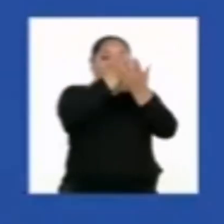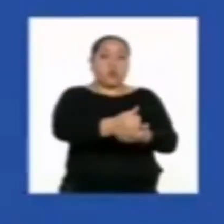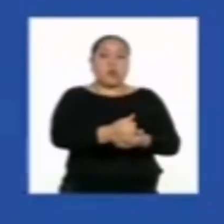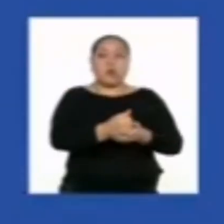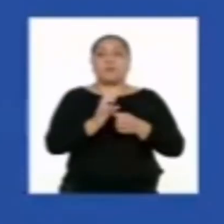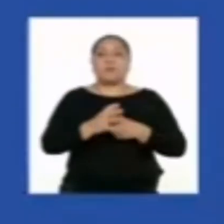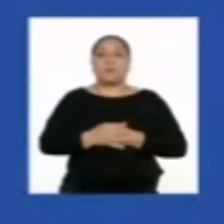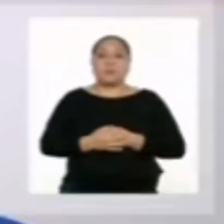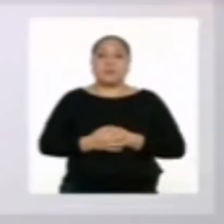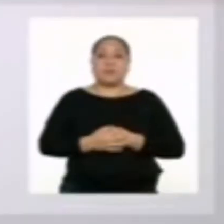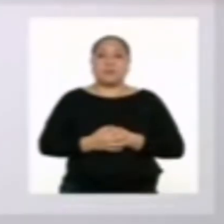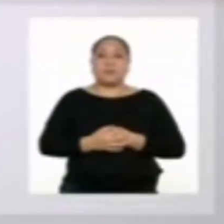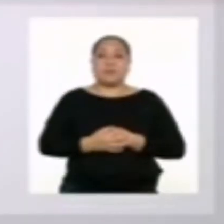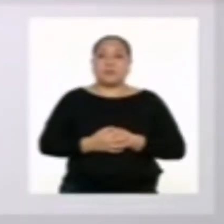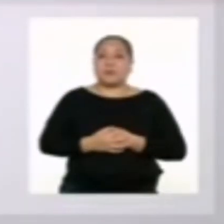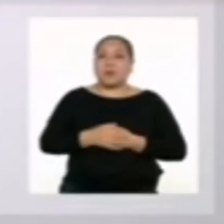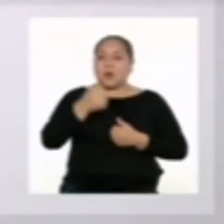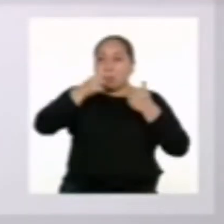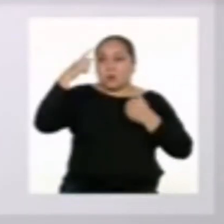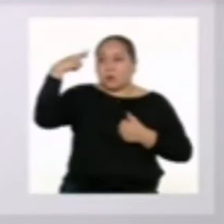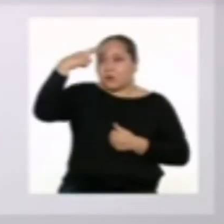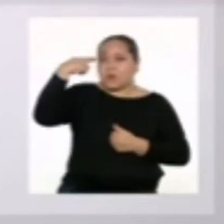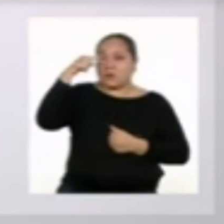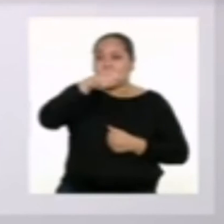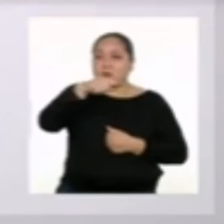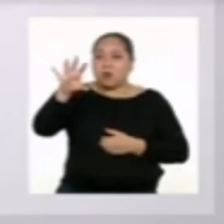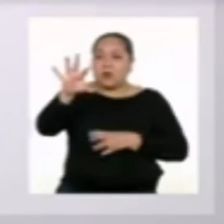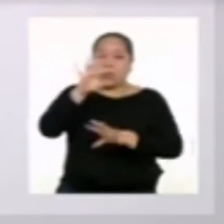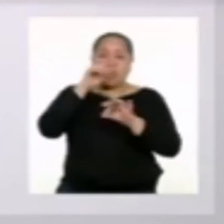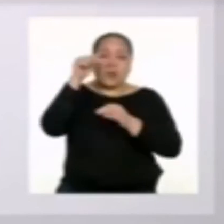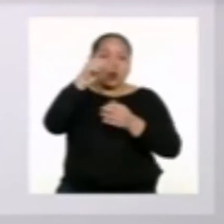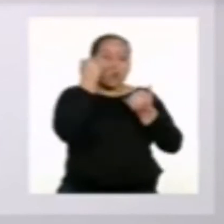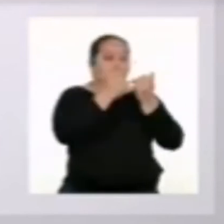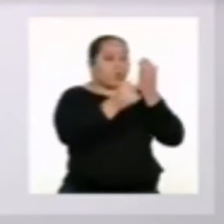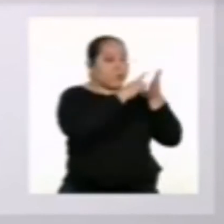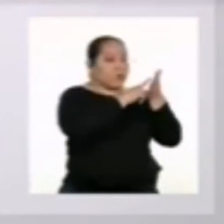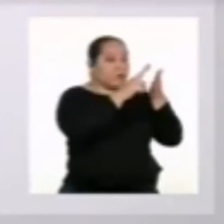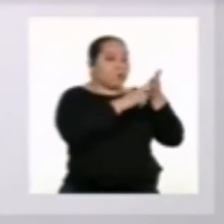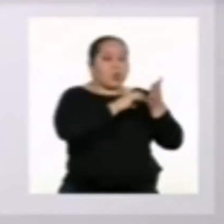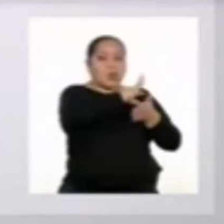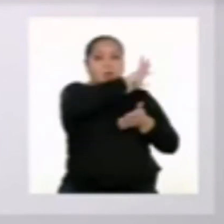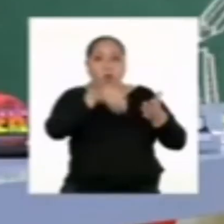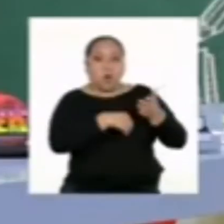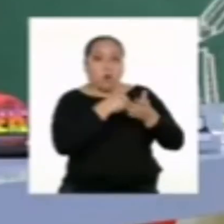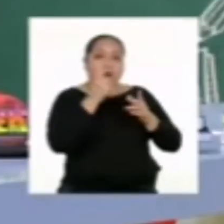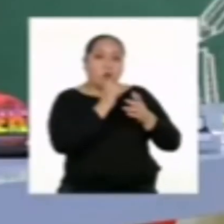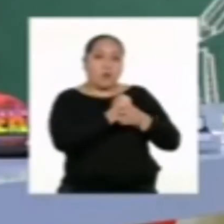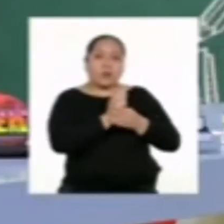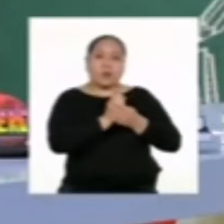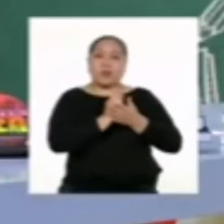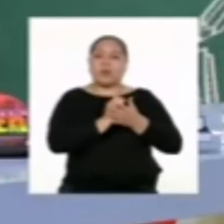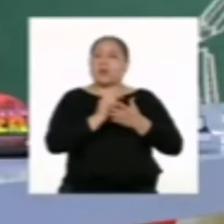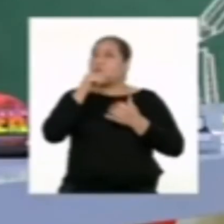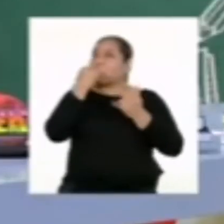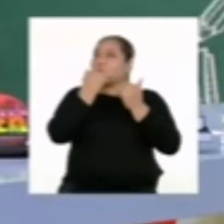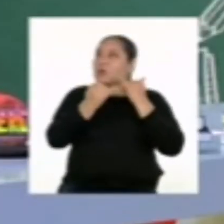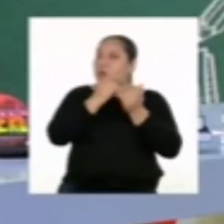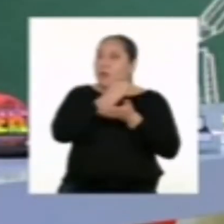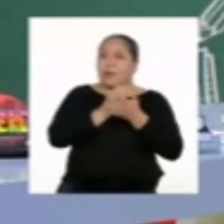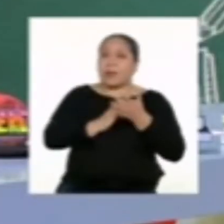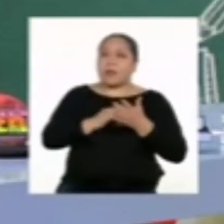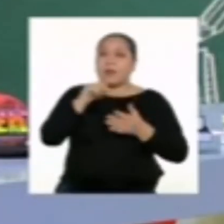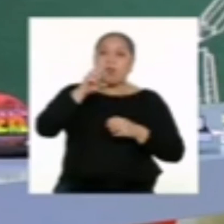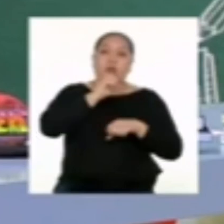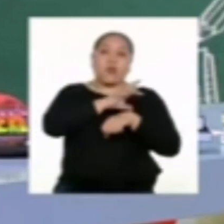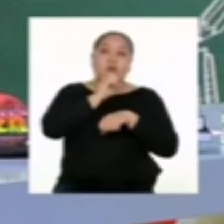comunidad. ¿Qué reflexiones sacas de esta última lectura y del texto en general? En esta última parte del